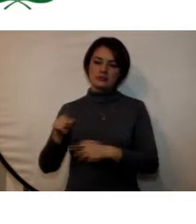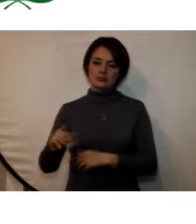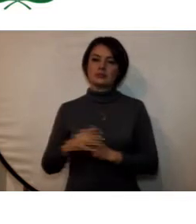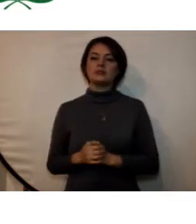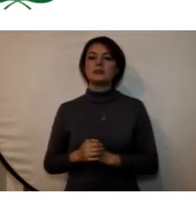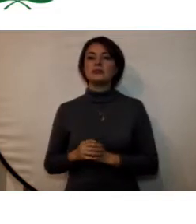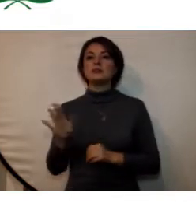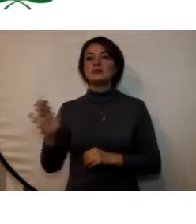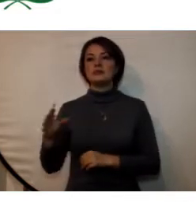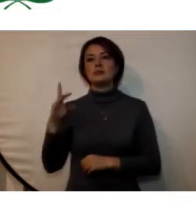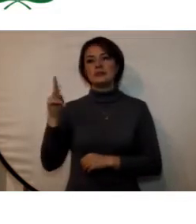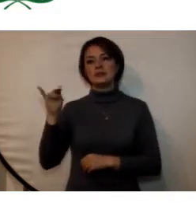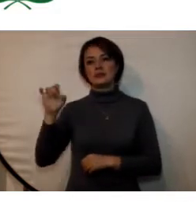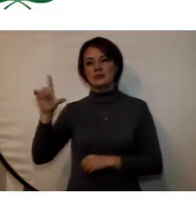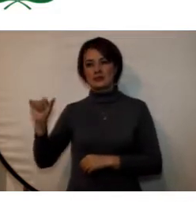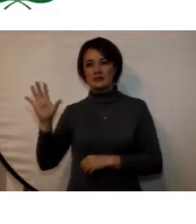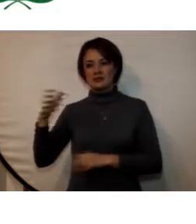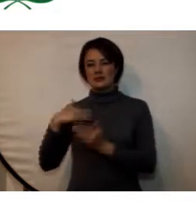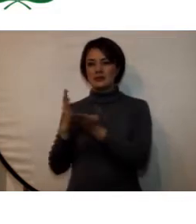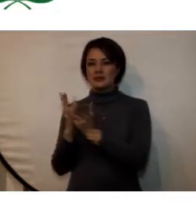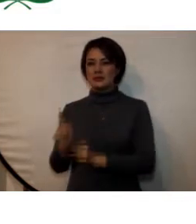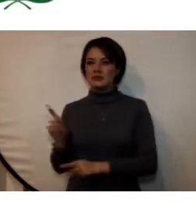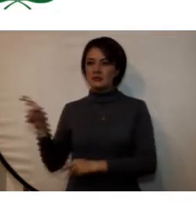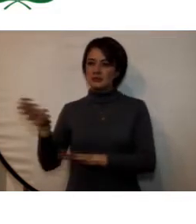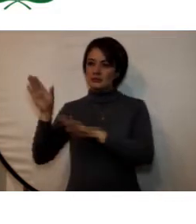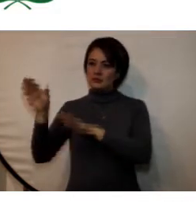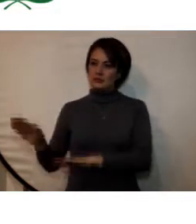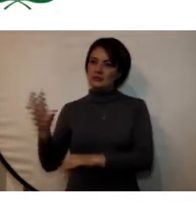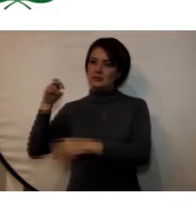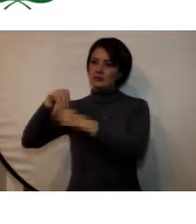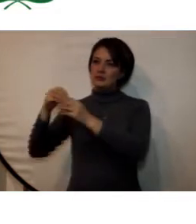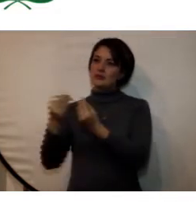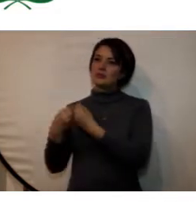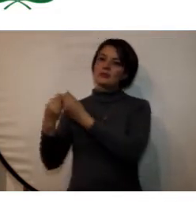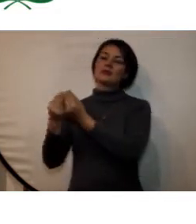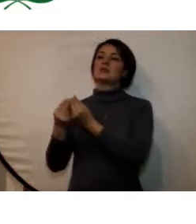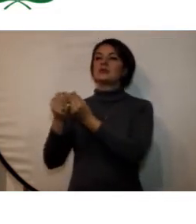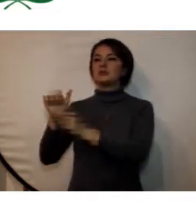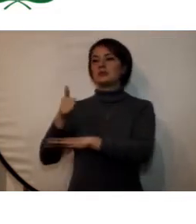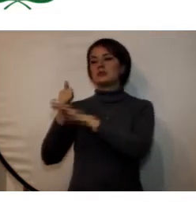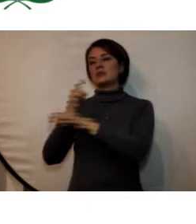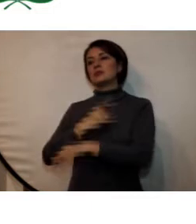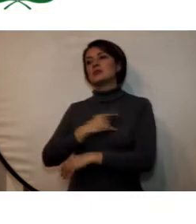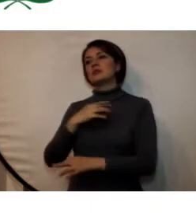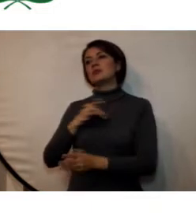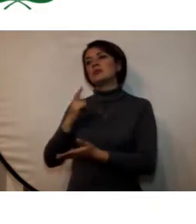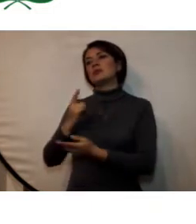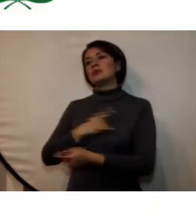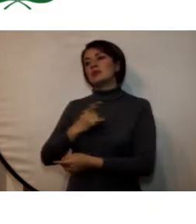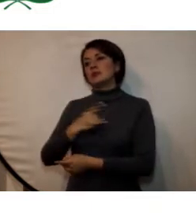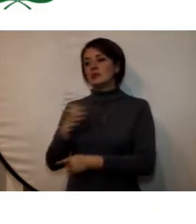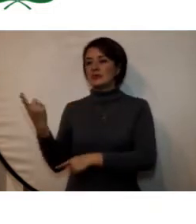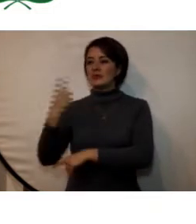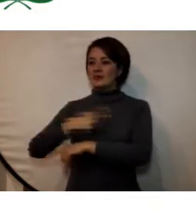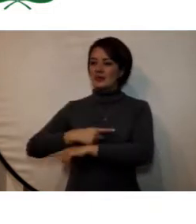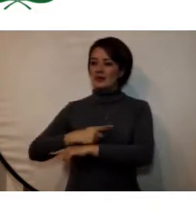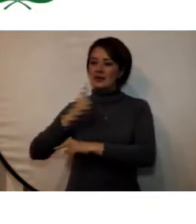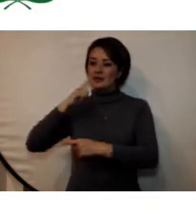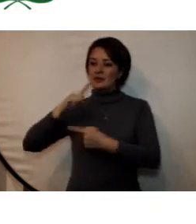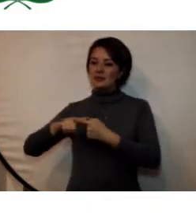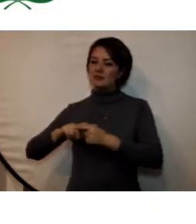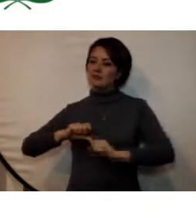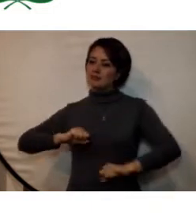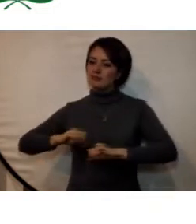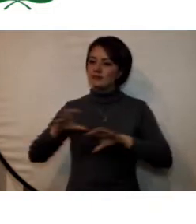iniciativa de la estudiante Daniela Sávedra Prieto representante de los estudiantes ante el Consejo Superior Universitario la universidad realizará el Día del Emprendimiento Neogranadino